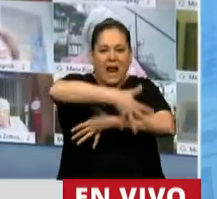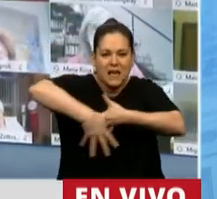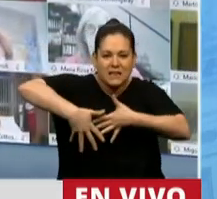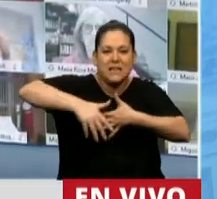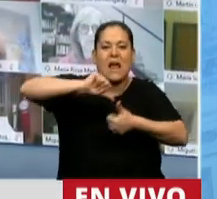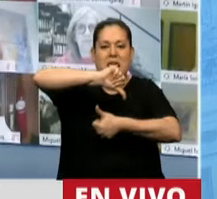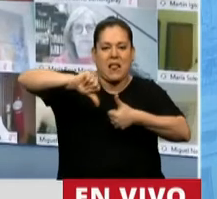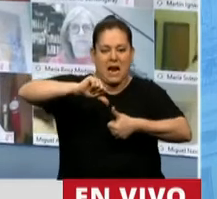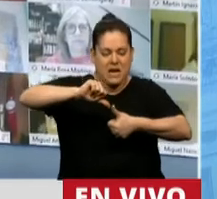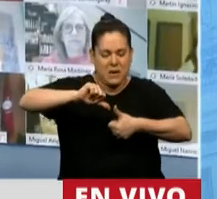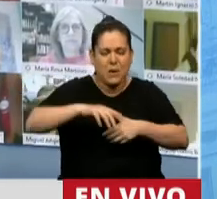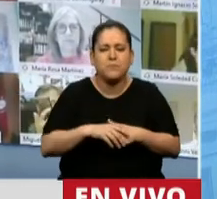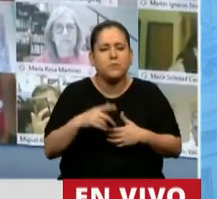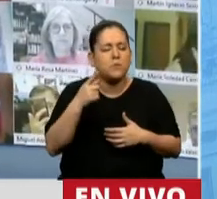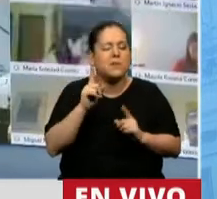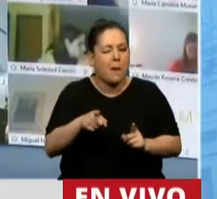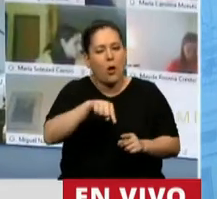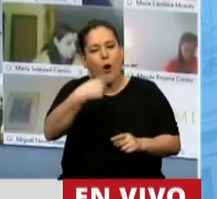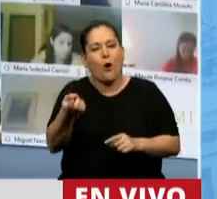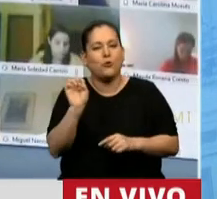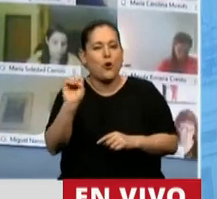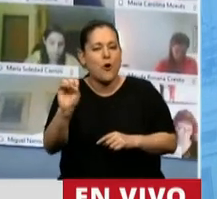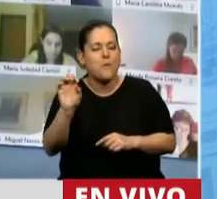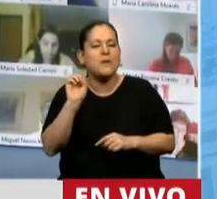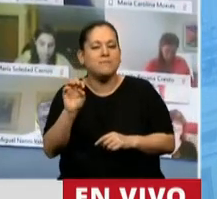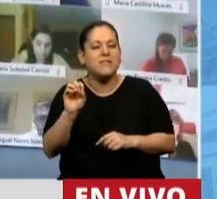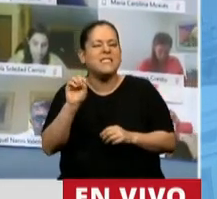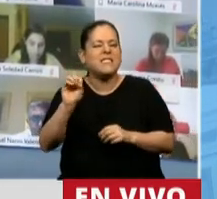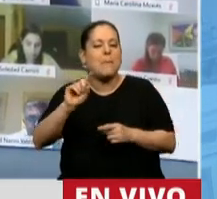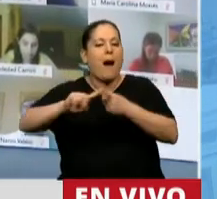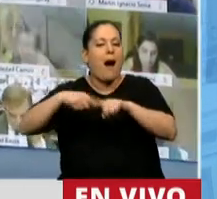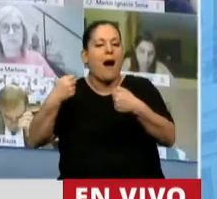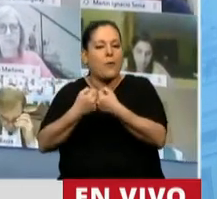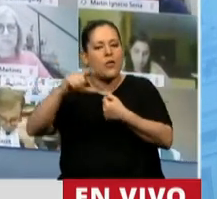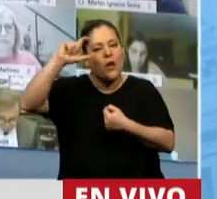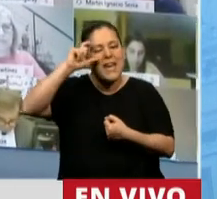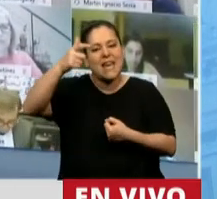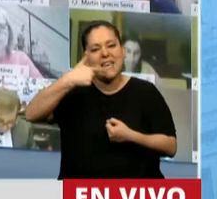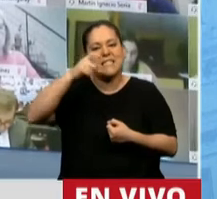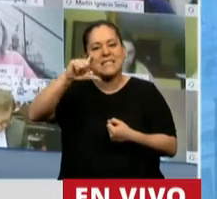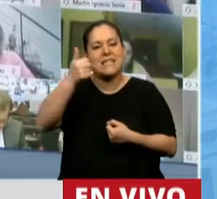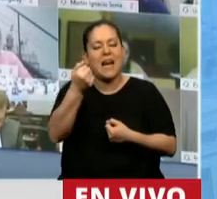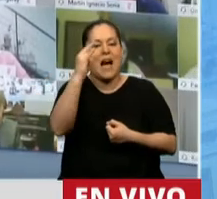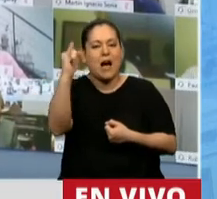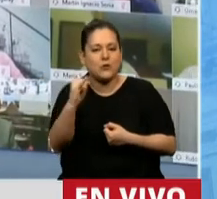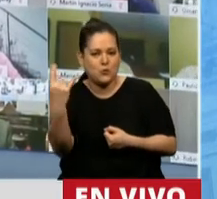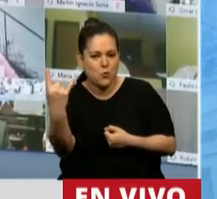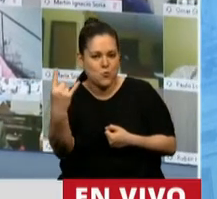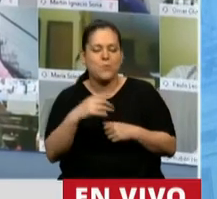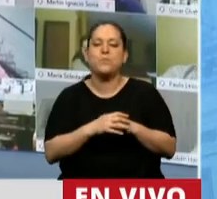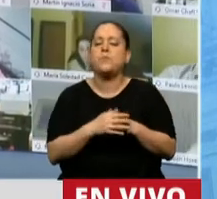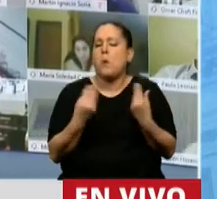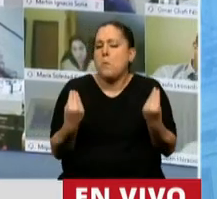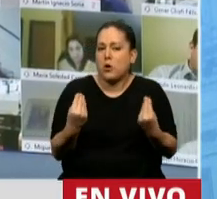También conocido como Acuerdo Escazú. Principalmente porque la Argentina,